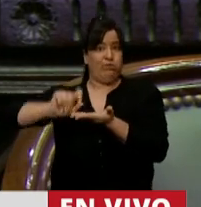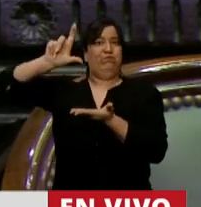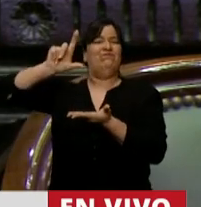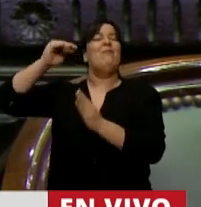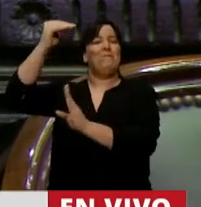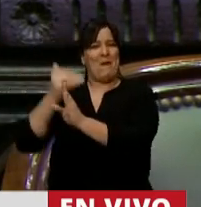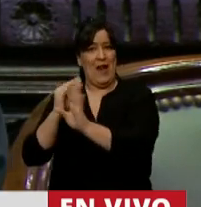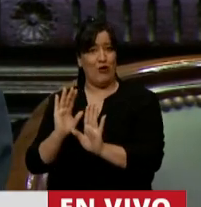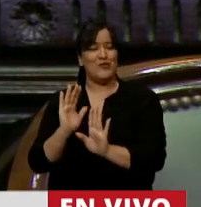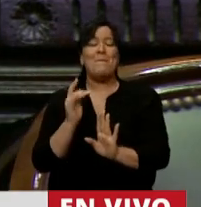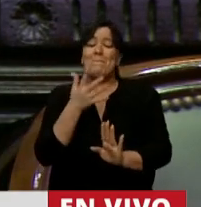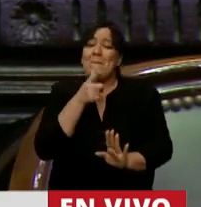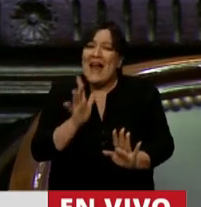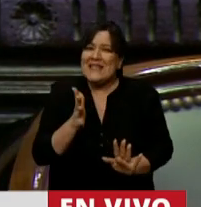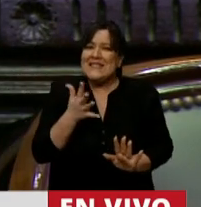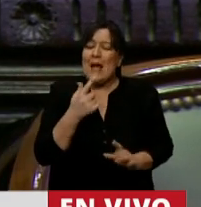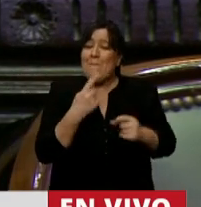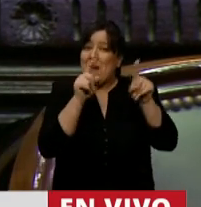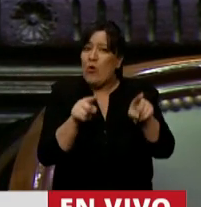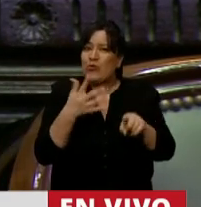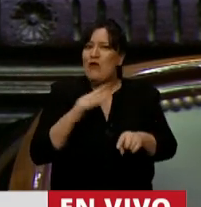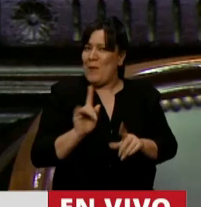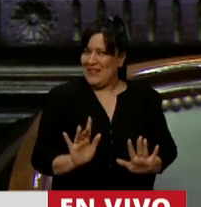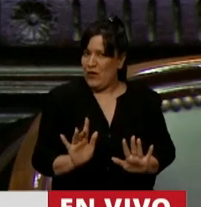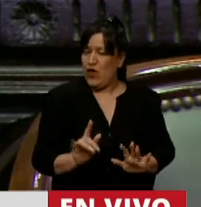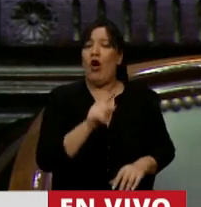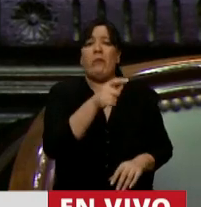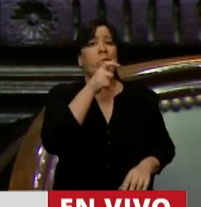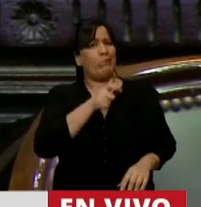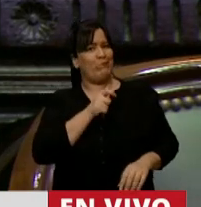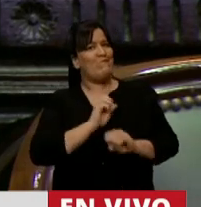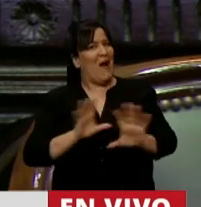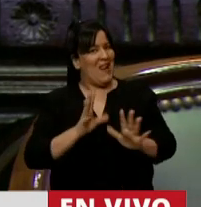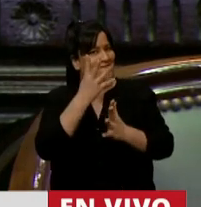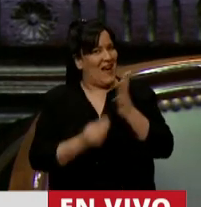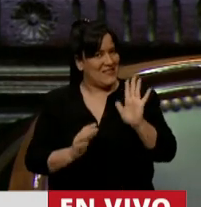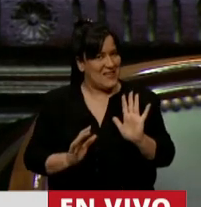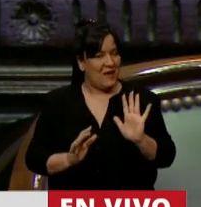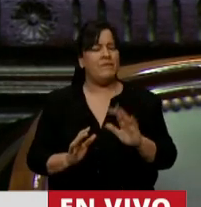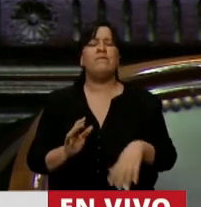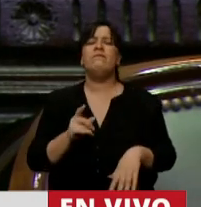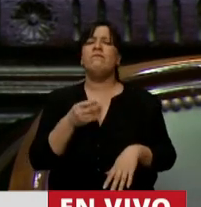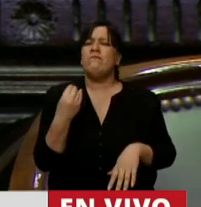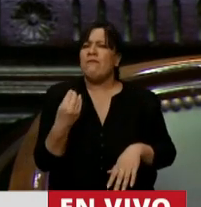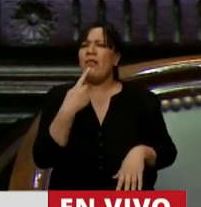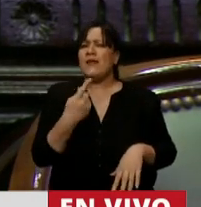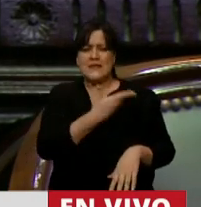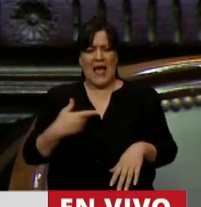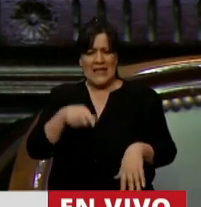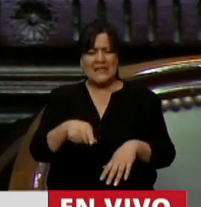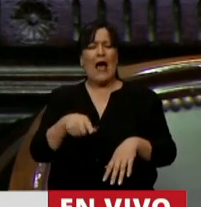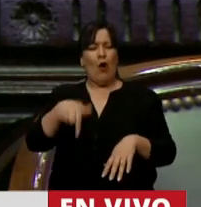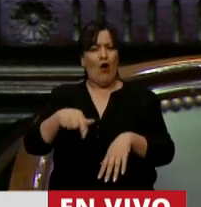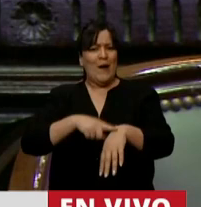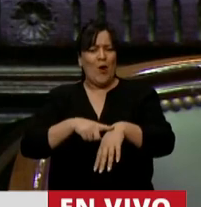No se entendió la pregunta y se me respondió equivocándose que el Estado en esta crisis no